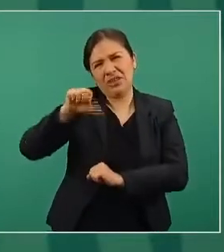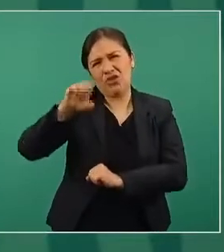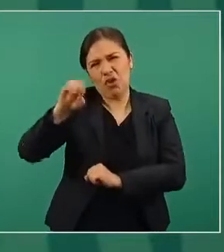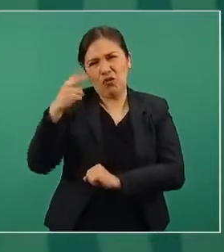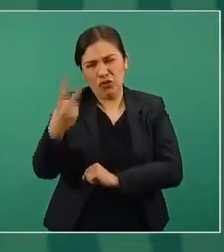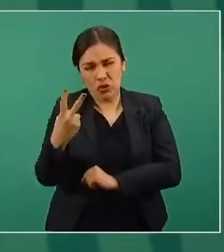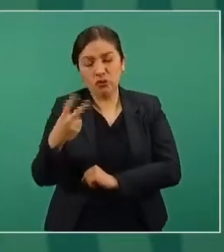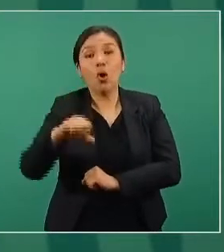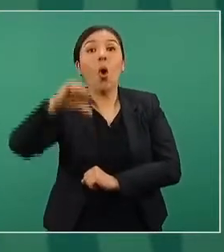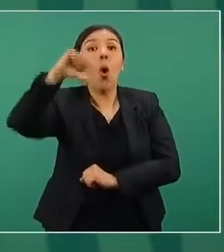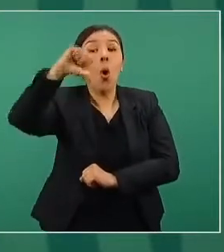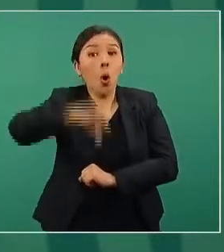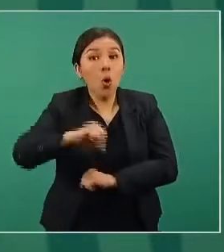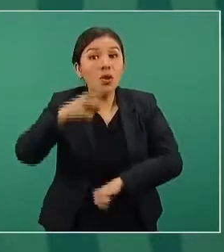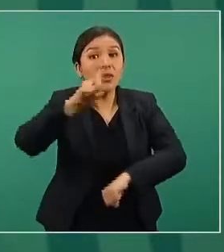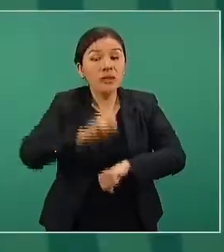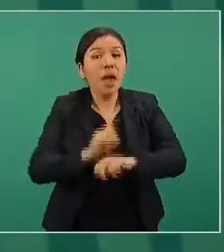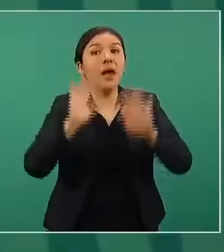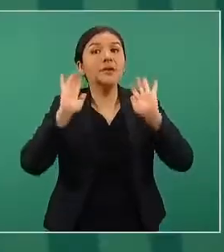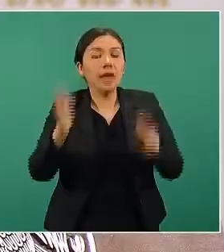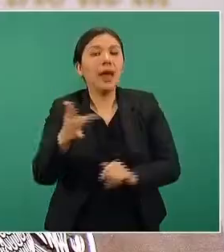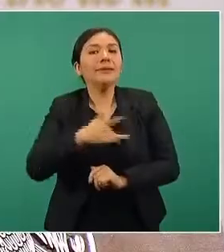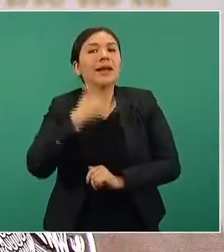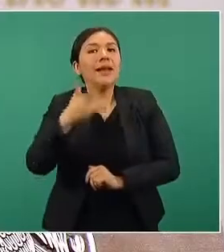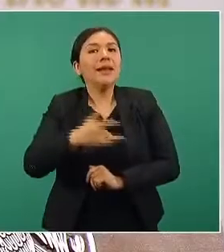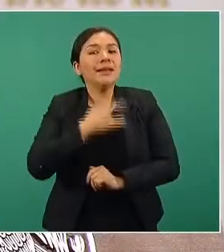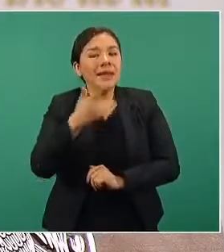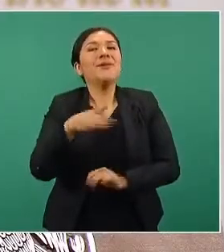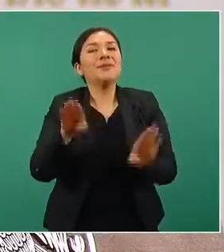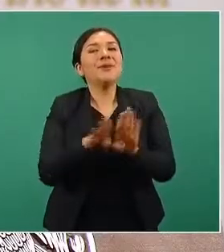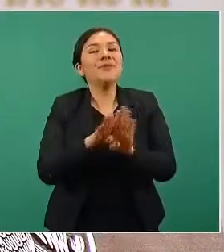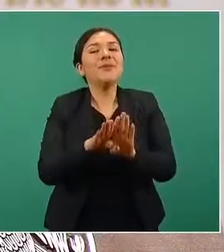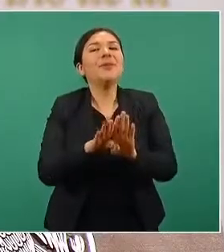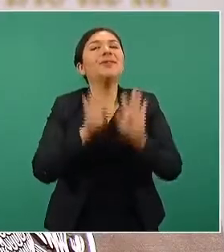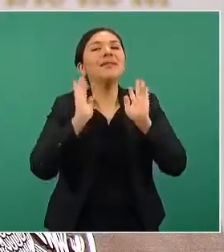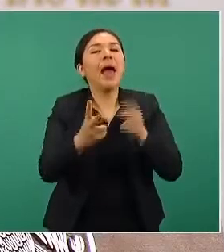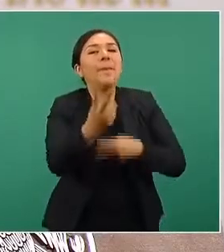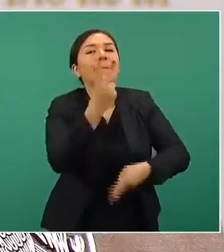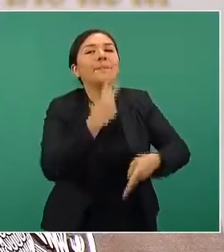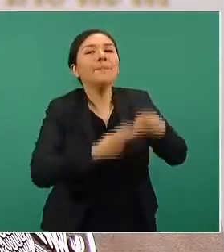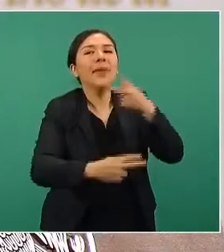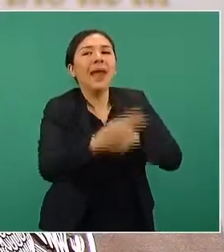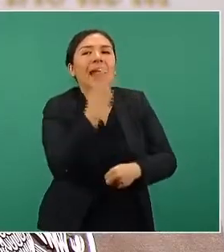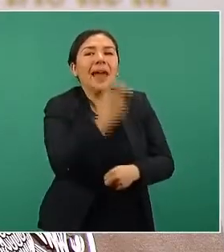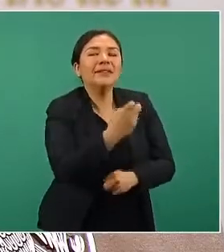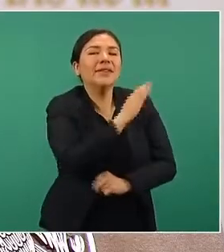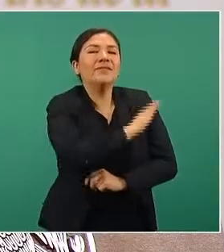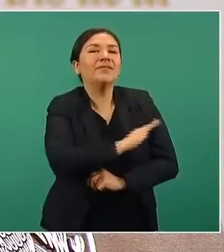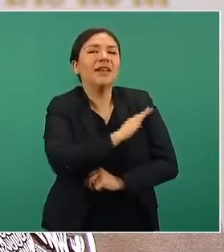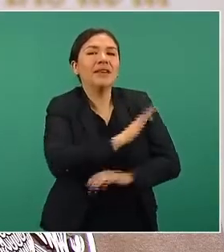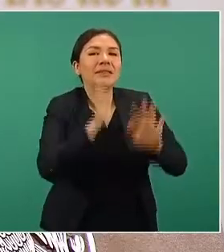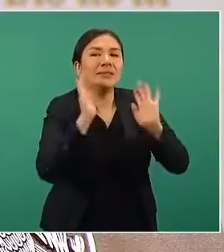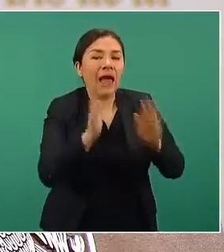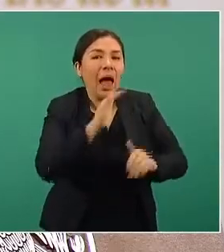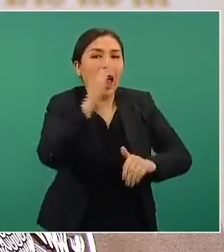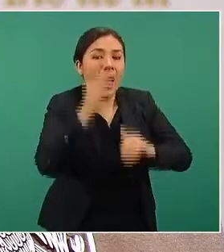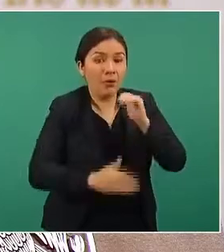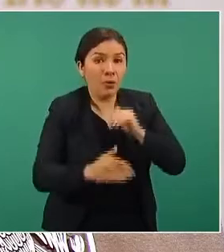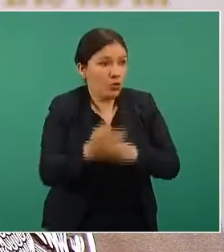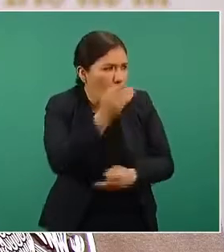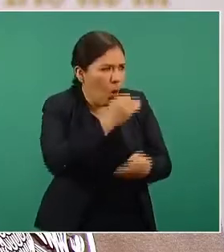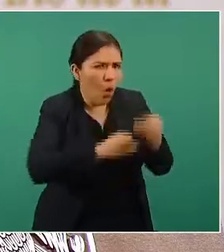hoy llegamos a la esperanza feliz de la cosecha. Todos, todos los que hemos